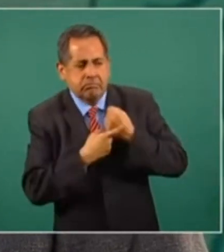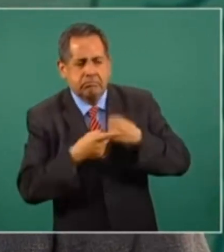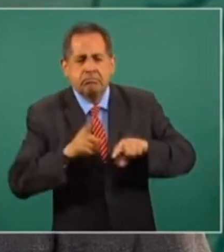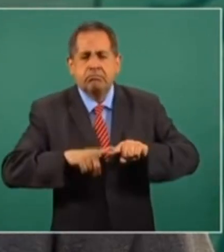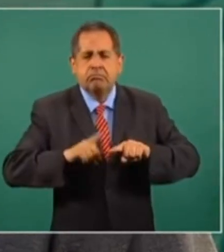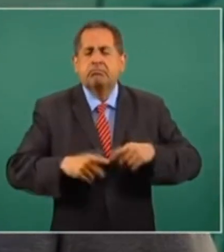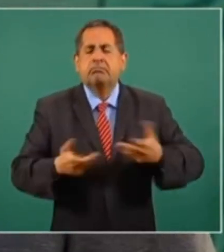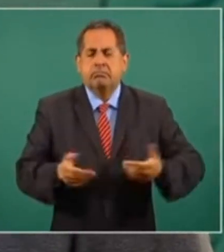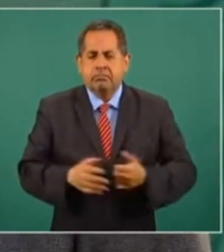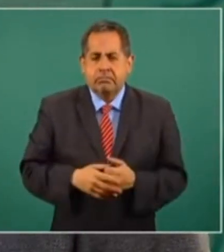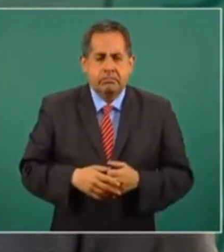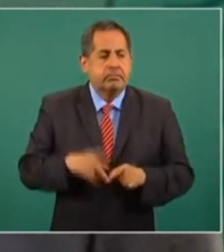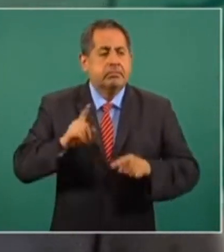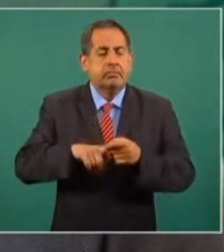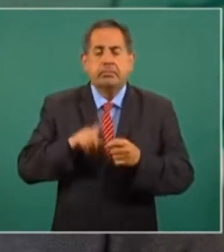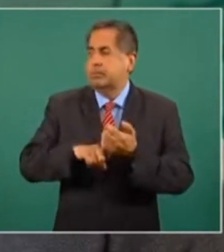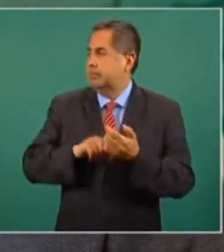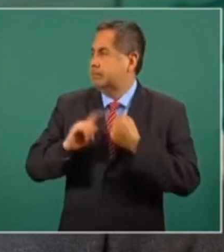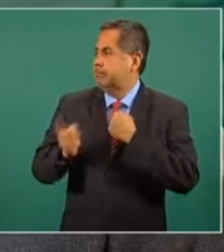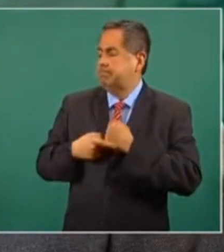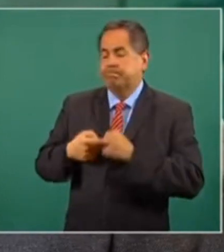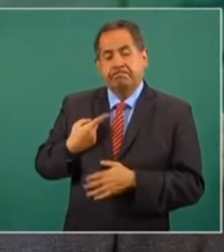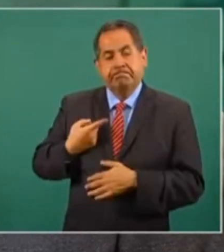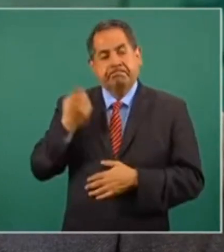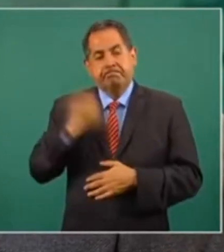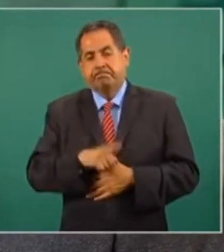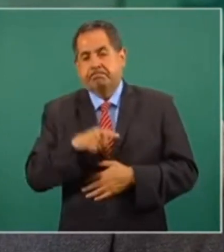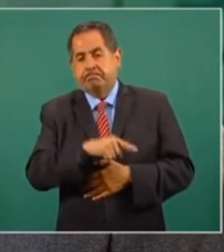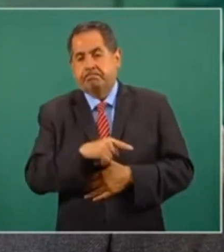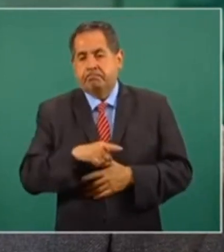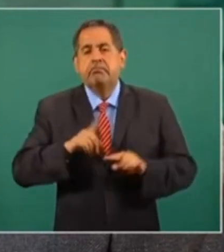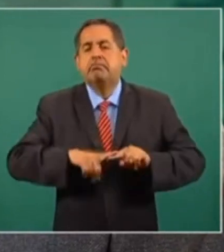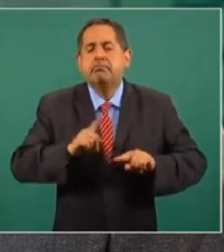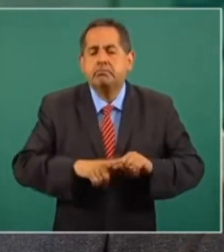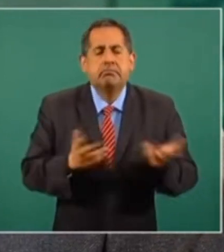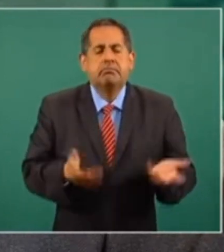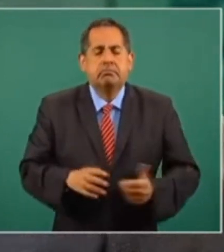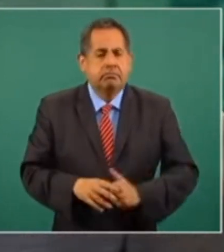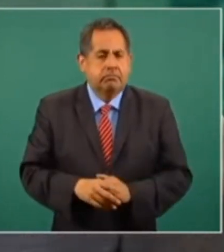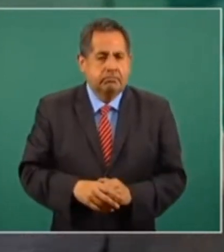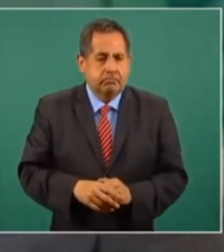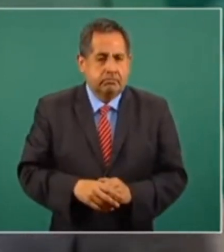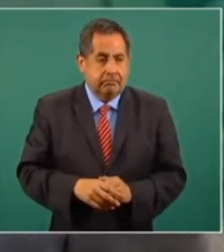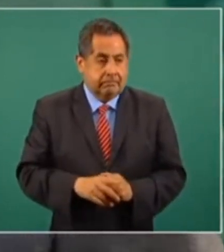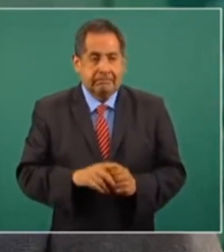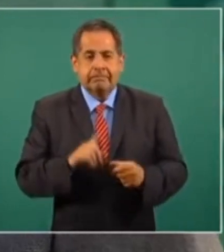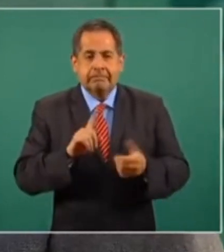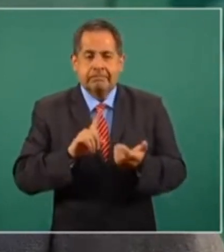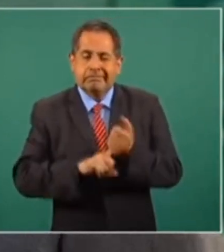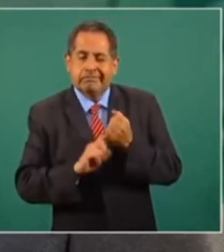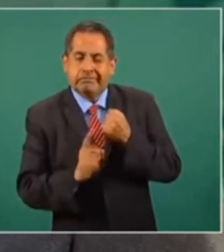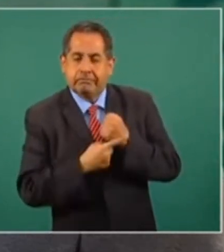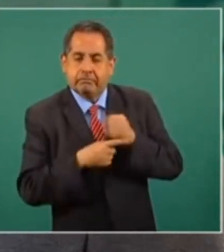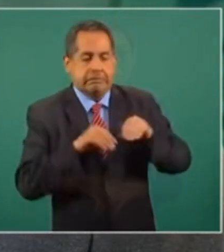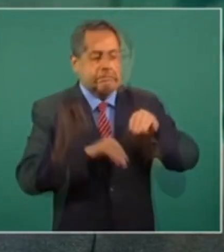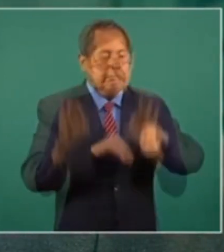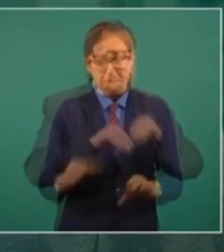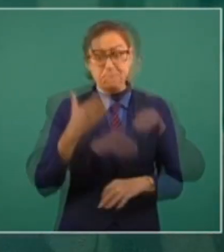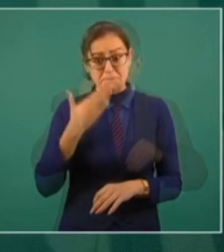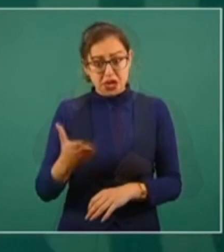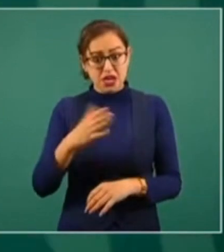¿Quién dio la orden de aplicarlo?